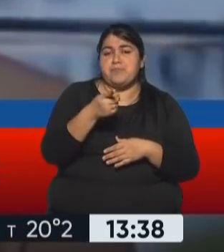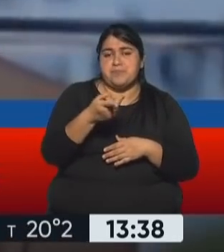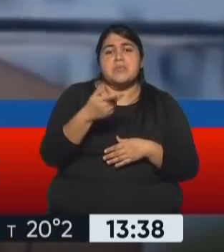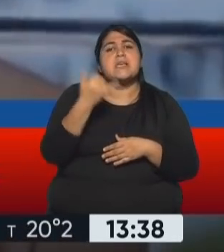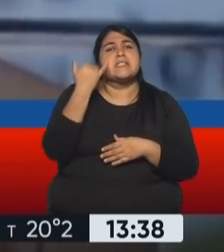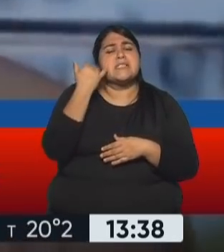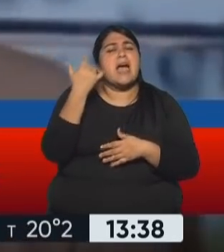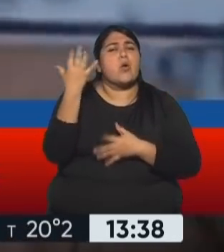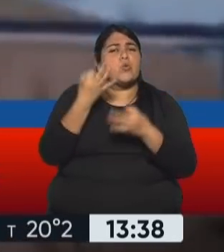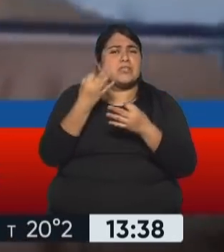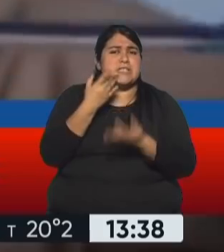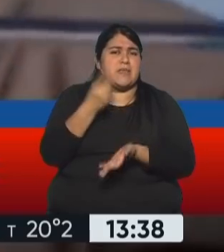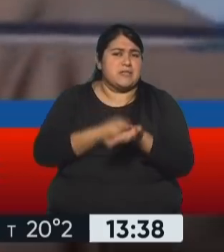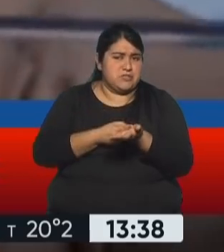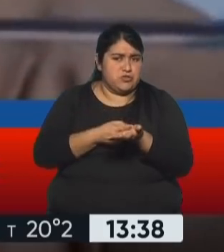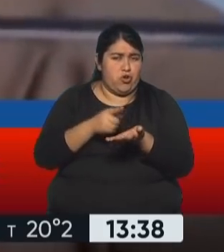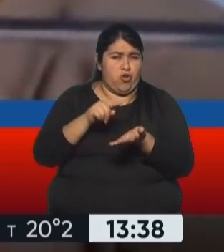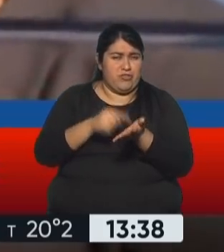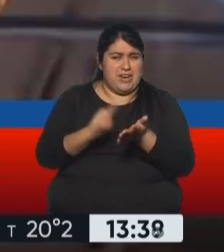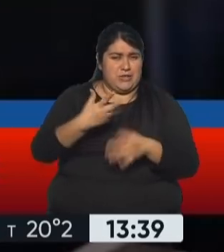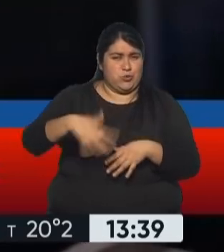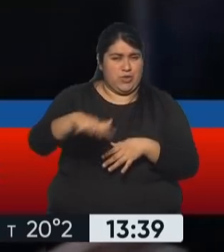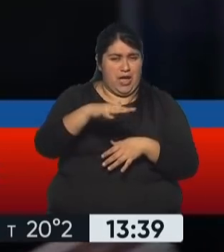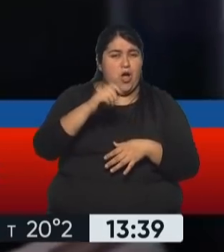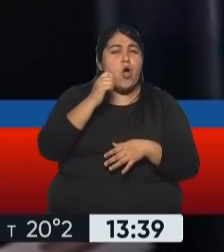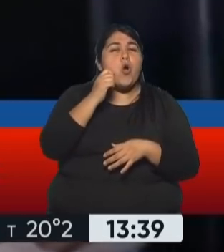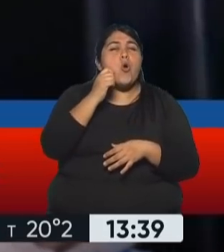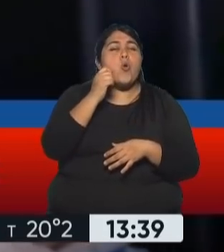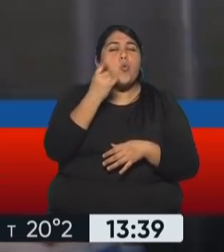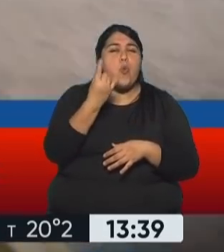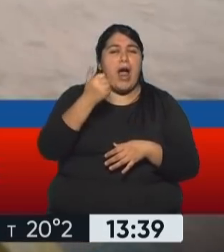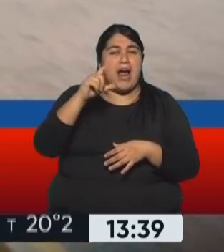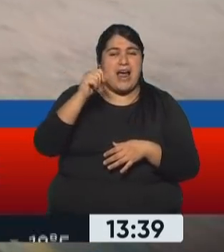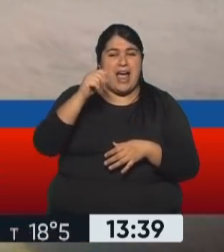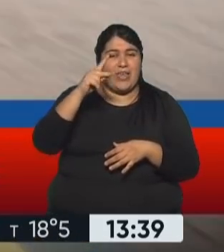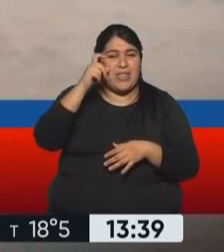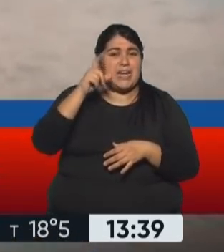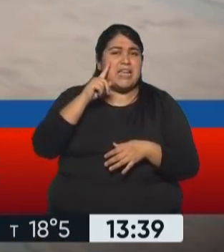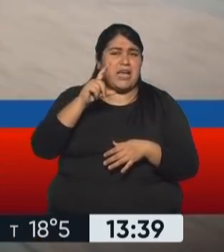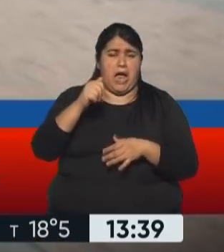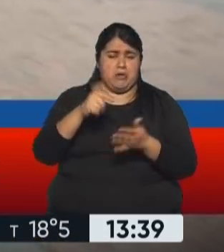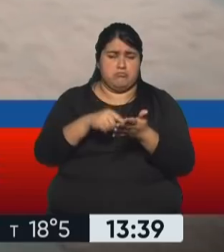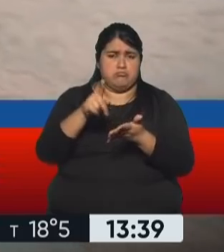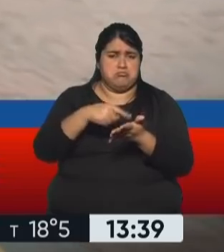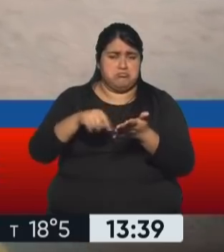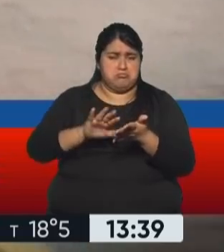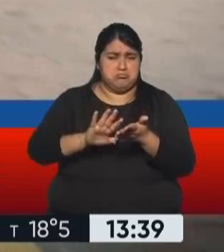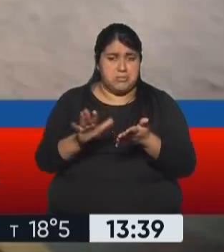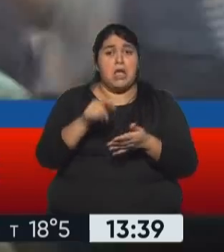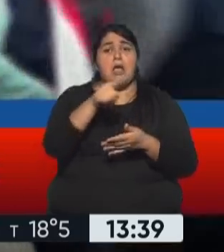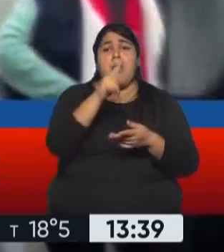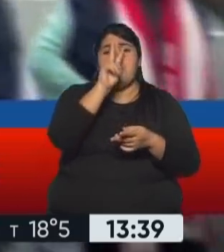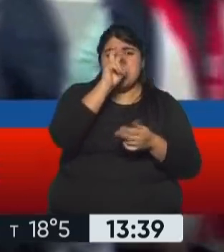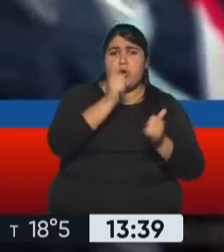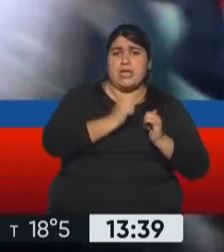Sala Penal de Apelaciones de la ciudad de Huancabelica, que dejó sin efecto la medida. Mientras tanto, el Perú espera, pero la